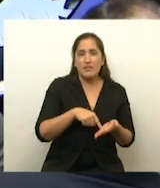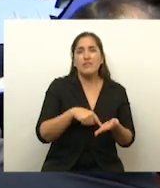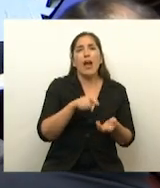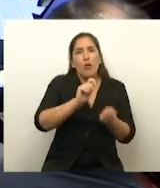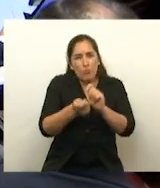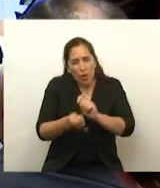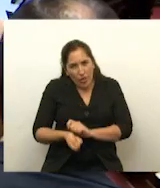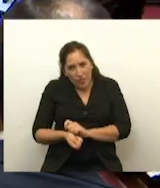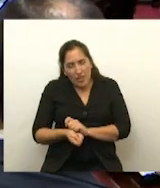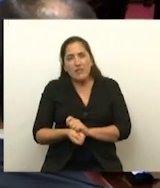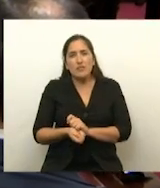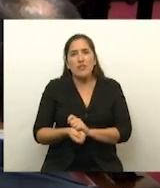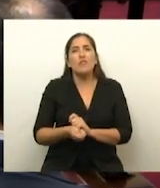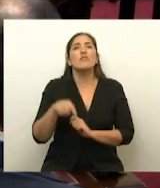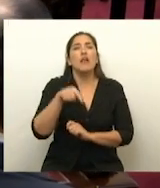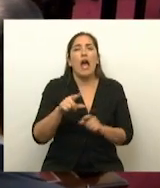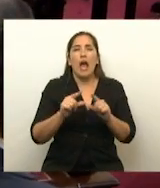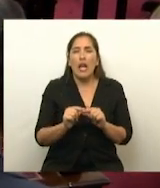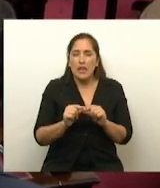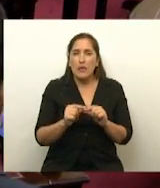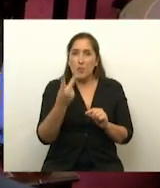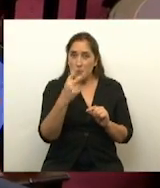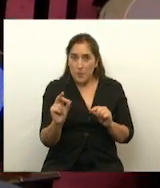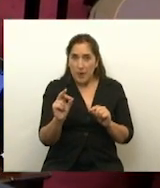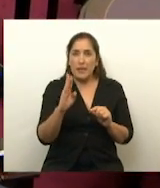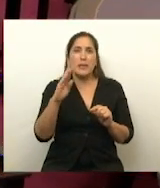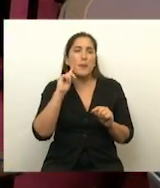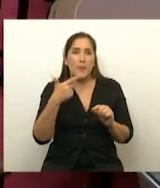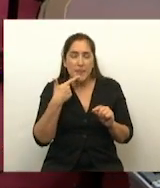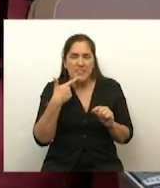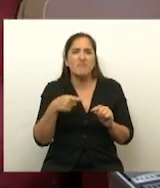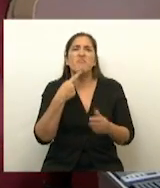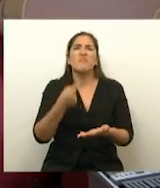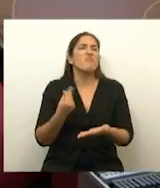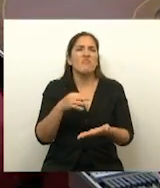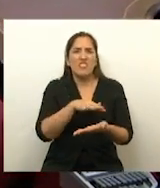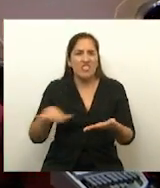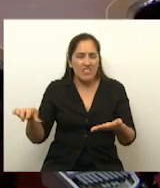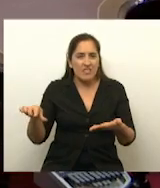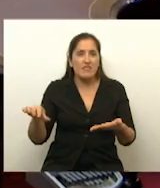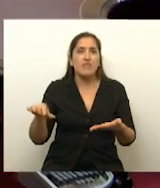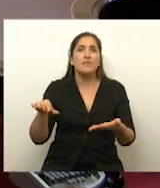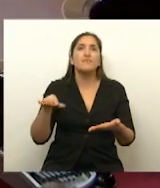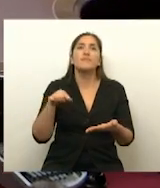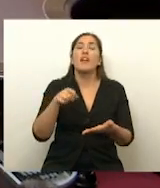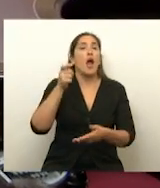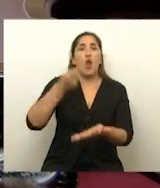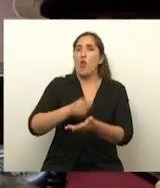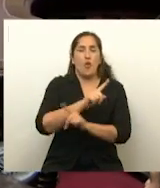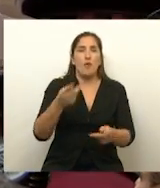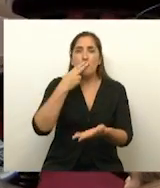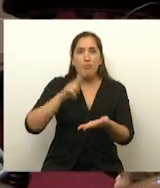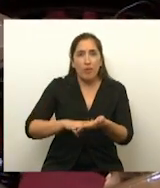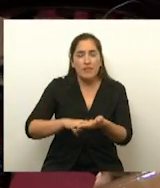modificaciones, el artículo 20 bis que establece. Estarán exentos del gravamen a las